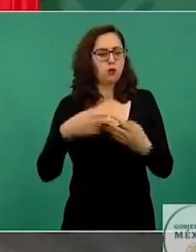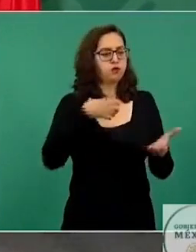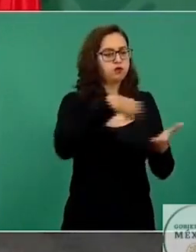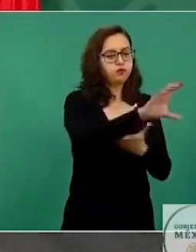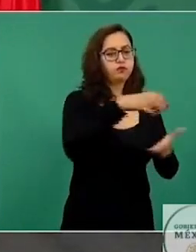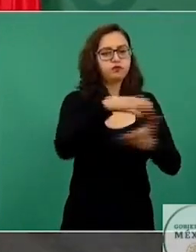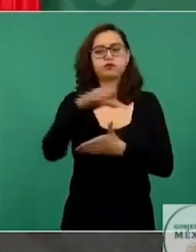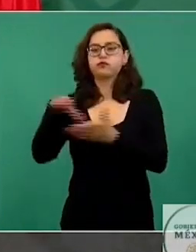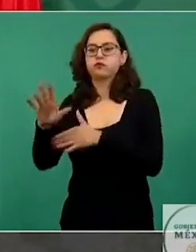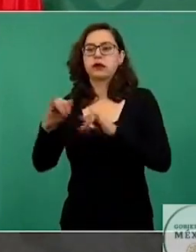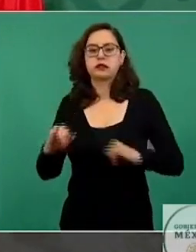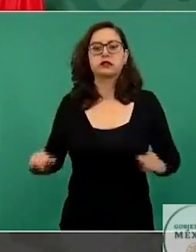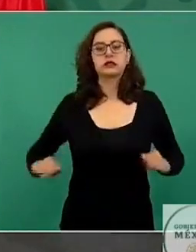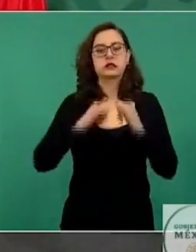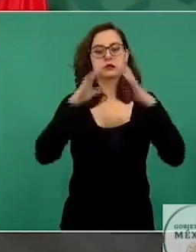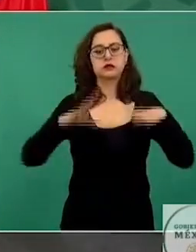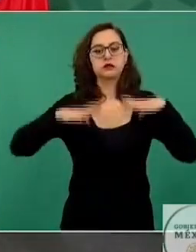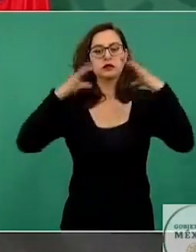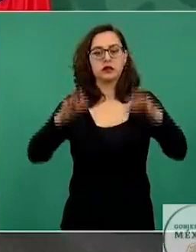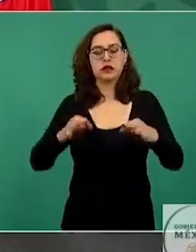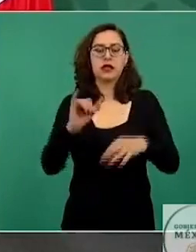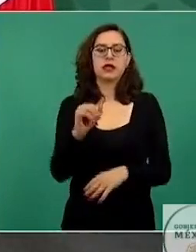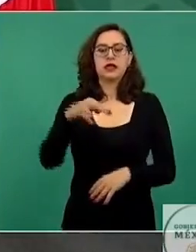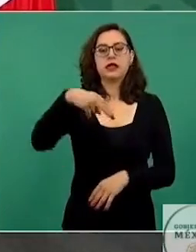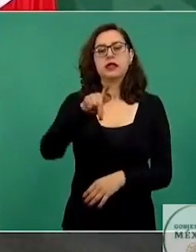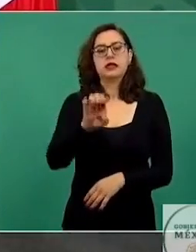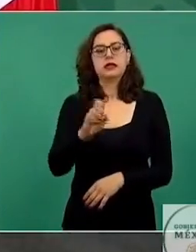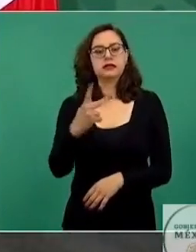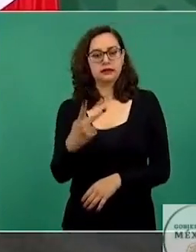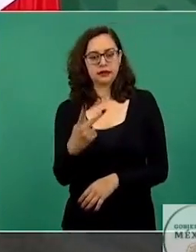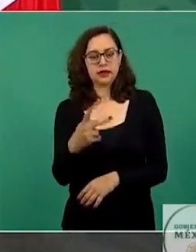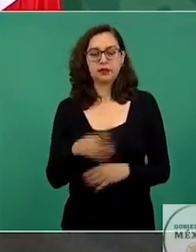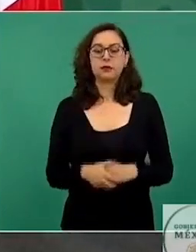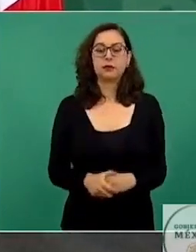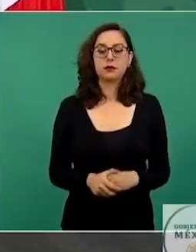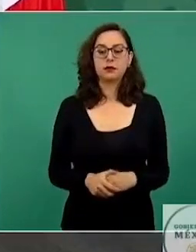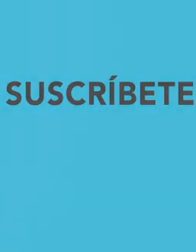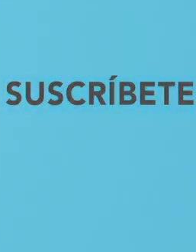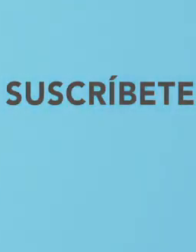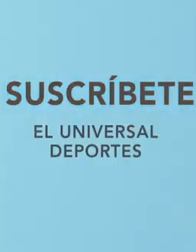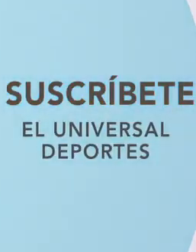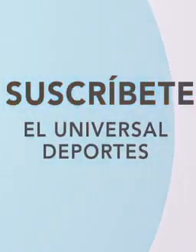creó, que se llama Instituto para Devolverle al Pueblo lo Robado.